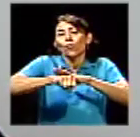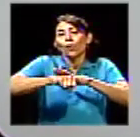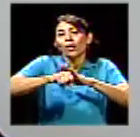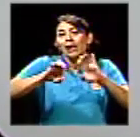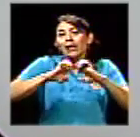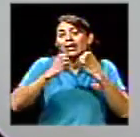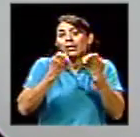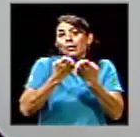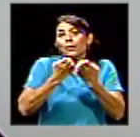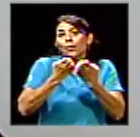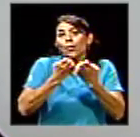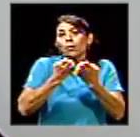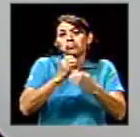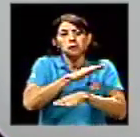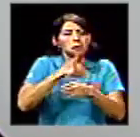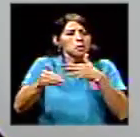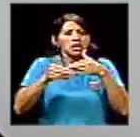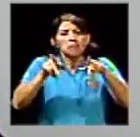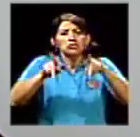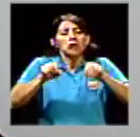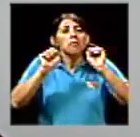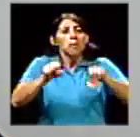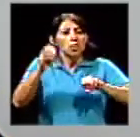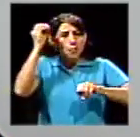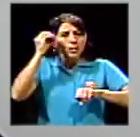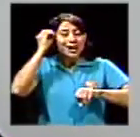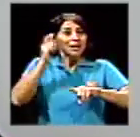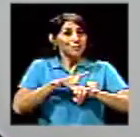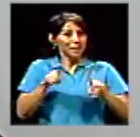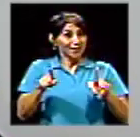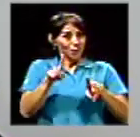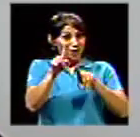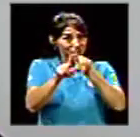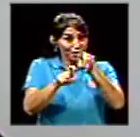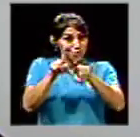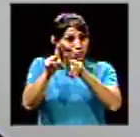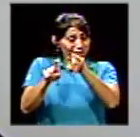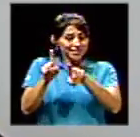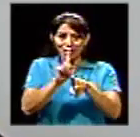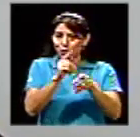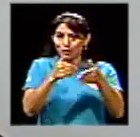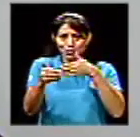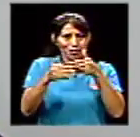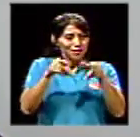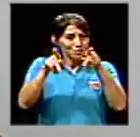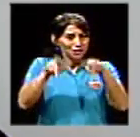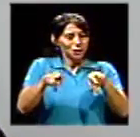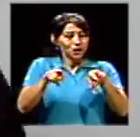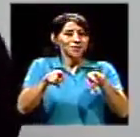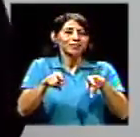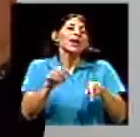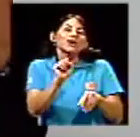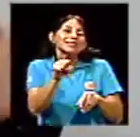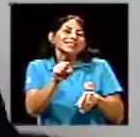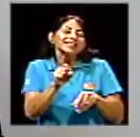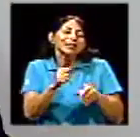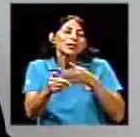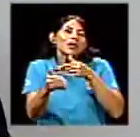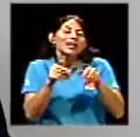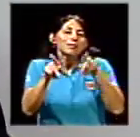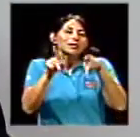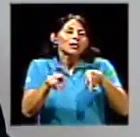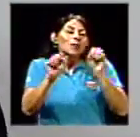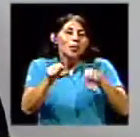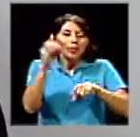pero sobre una encuesta creo que no es cualquiera el que puede, cualquiera puede opinar, pero el criterio